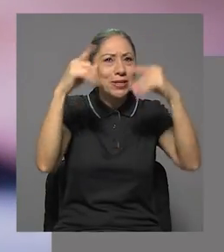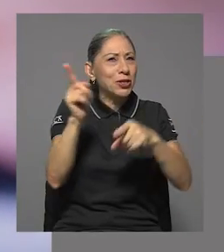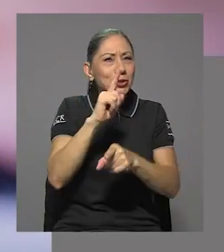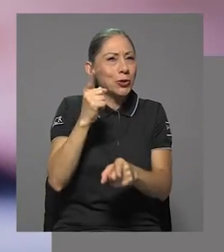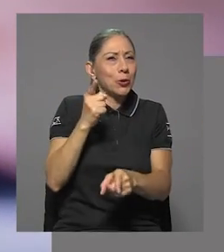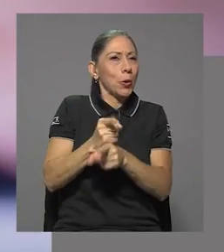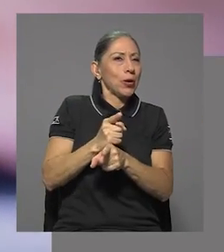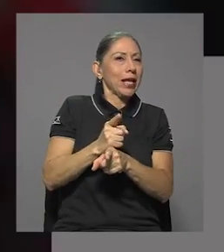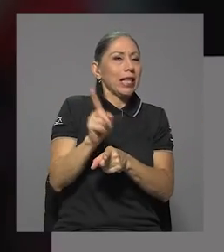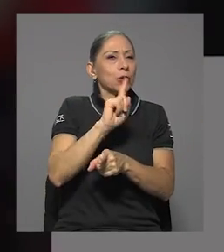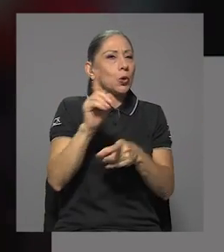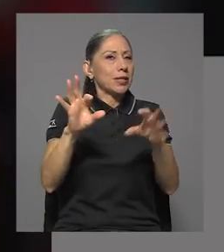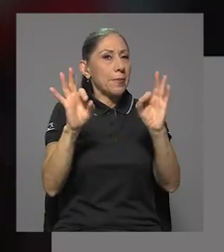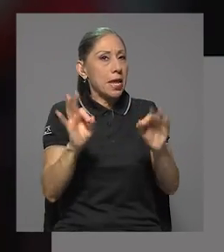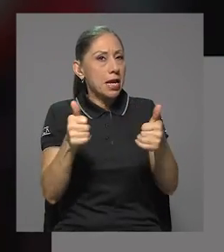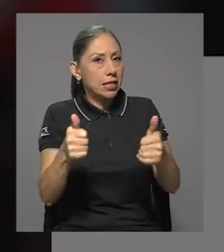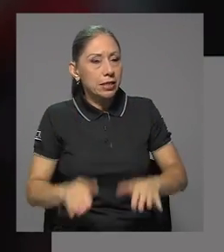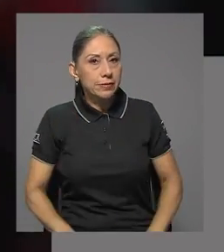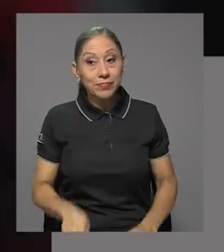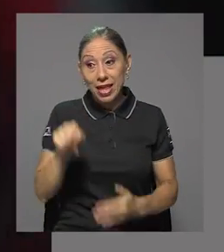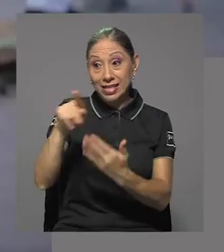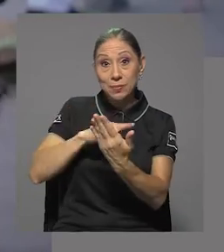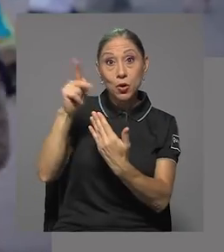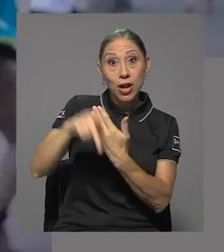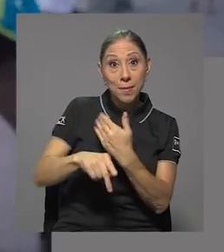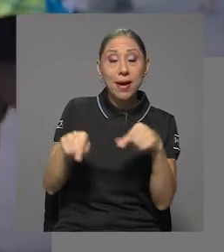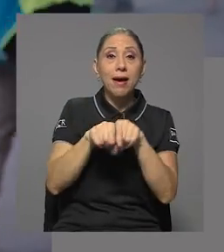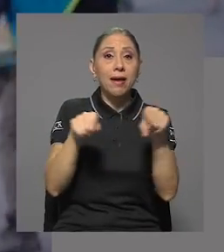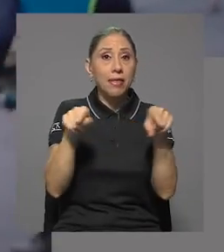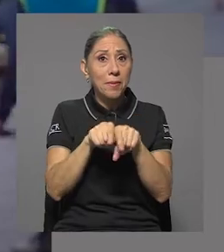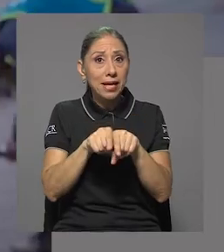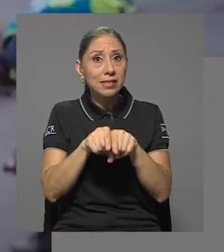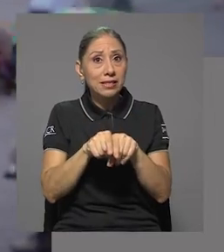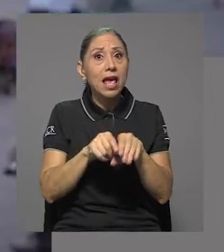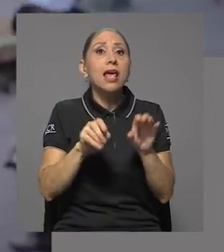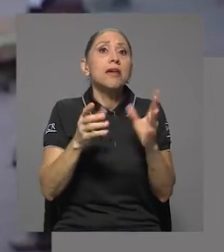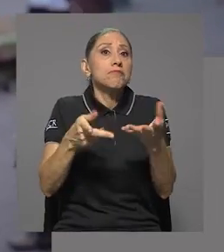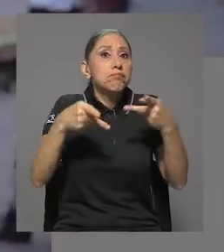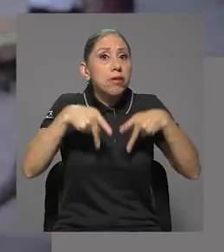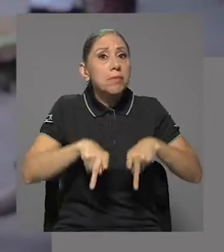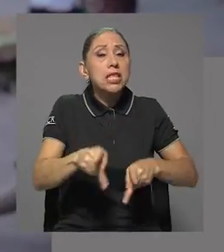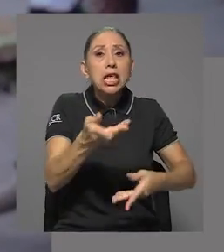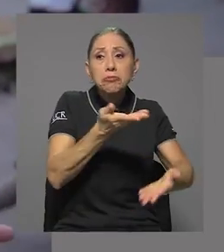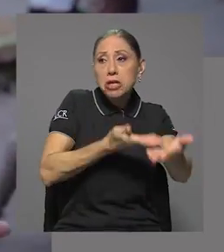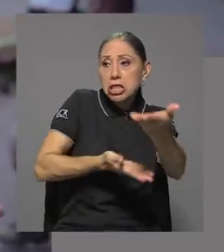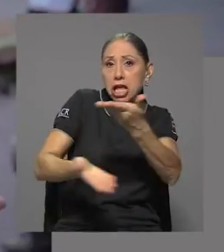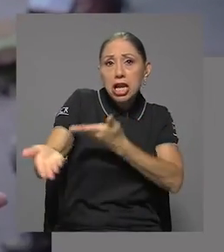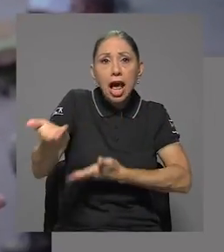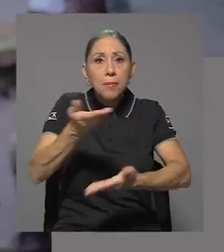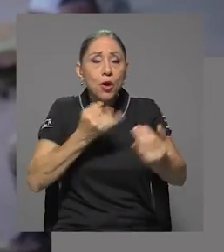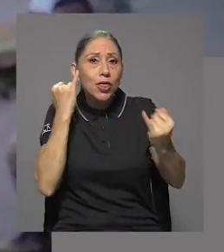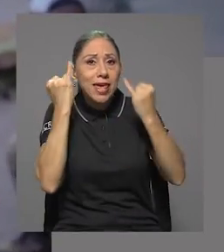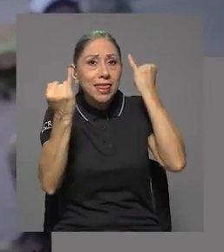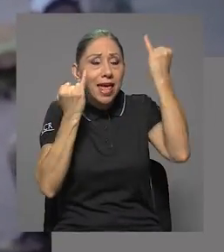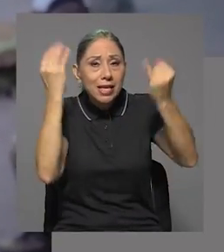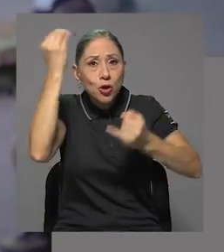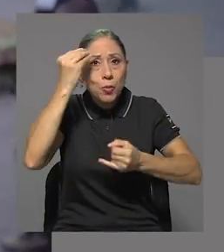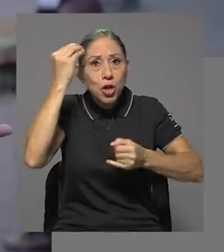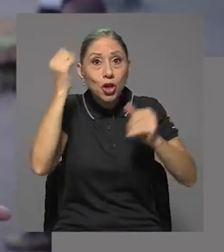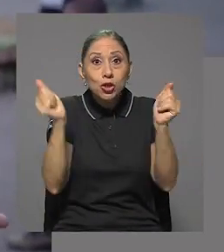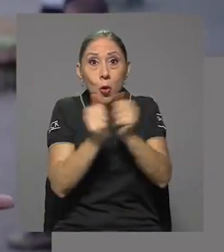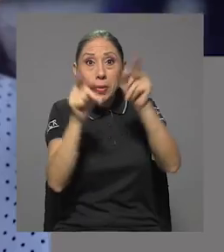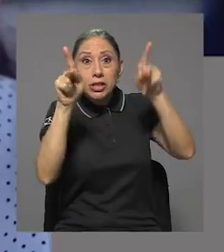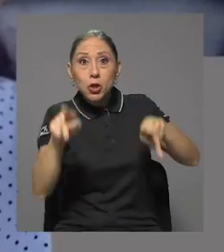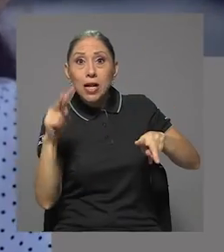correctas o que no están bien hechas. El programa, además, permite un intercambio de ideas y de opiniones entre la